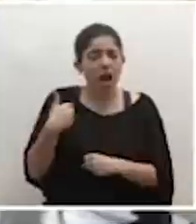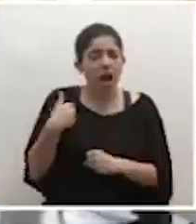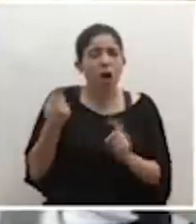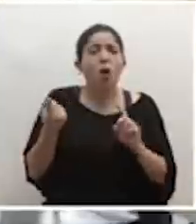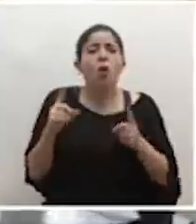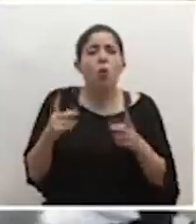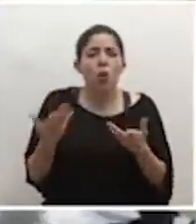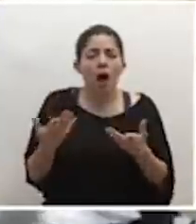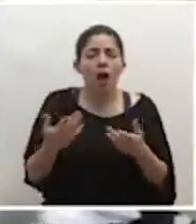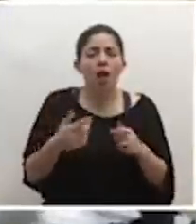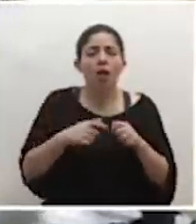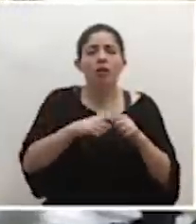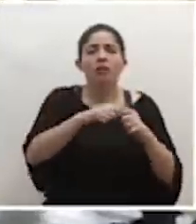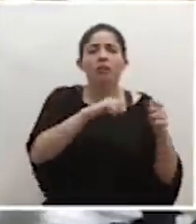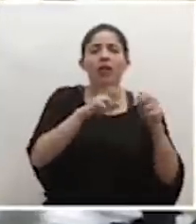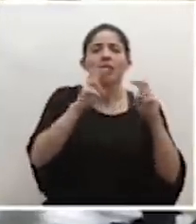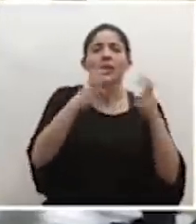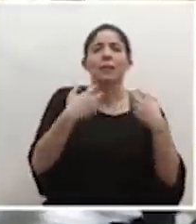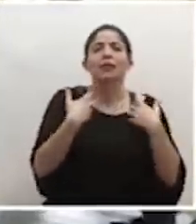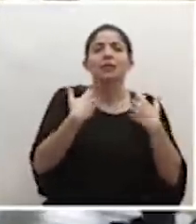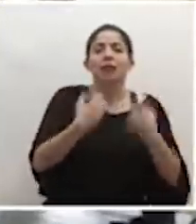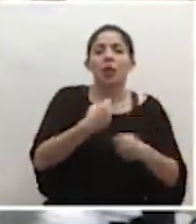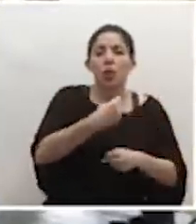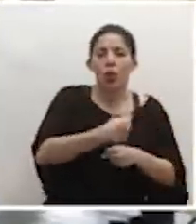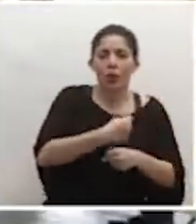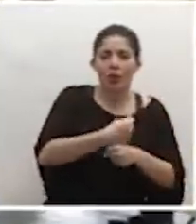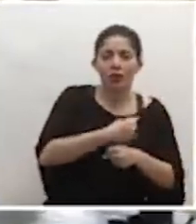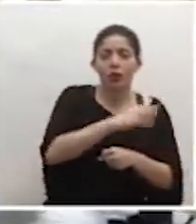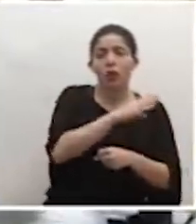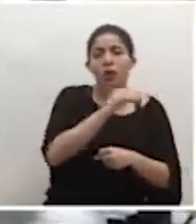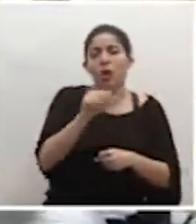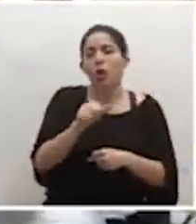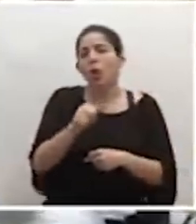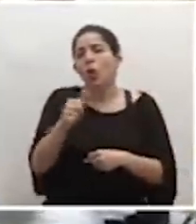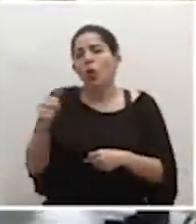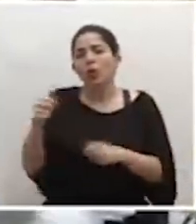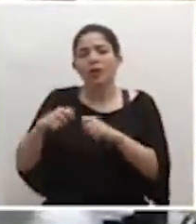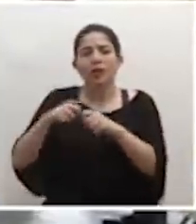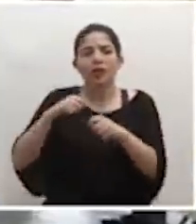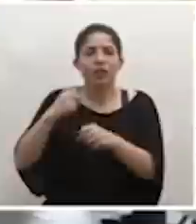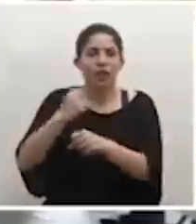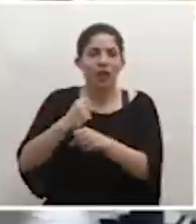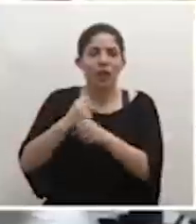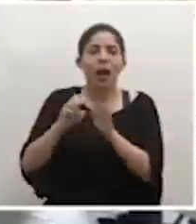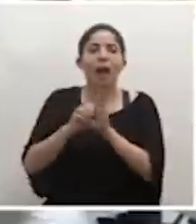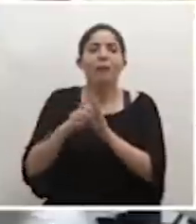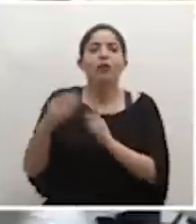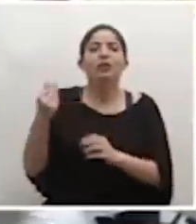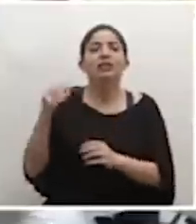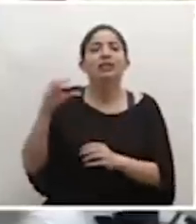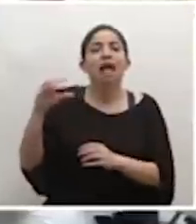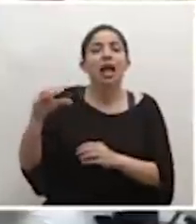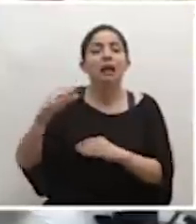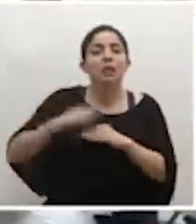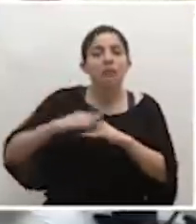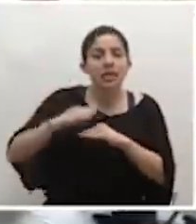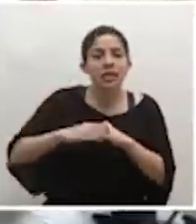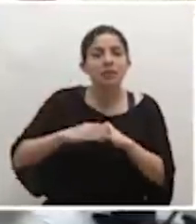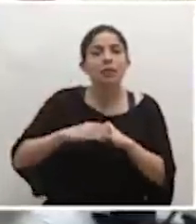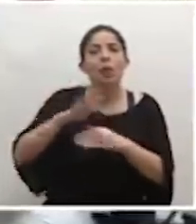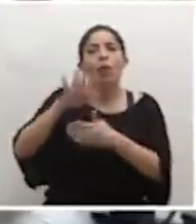infracciones en temas de salud ocupacional y otras meramente laborales como el salario mínimo, jornadas,